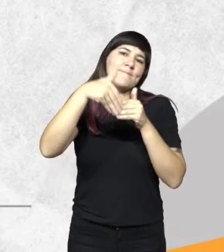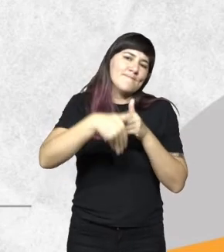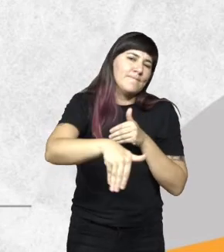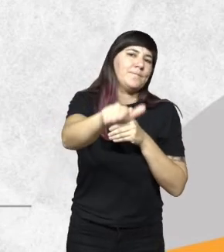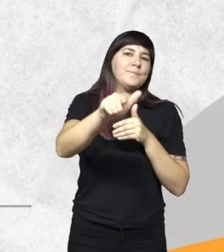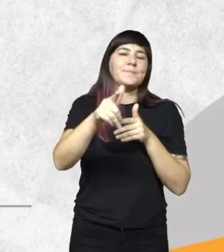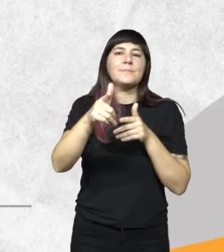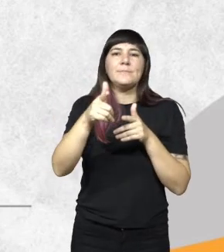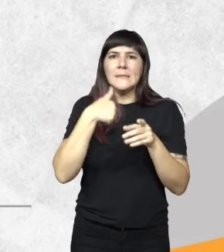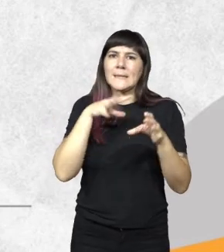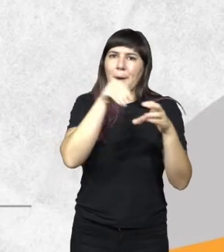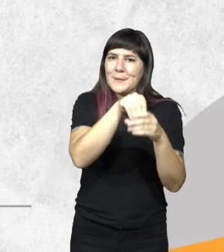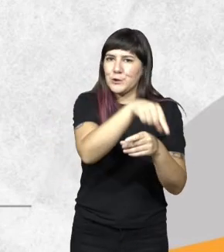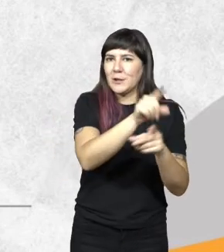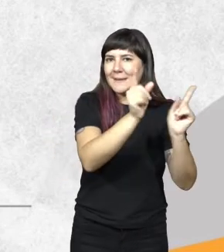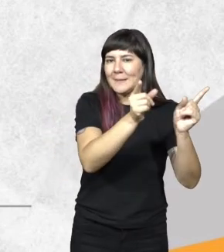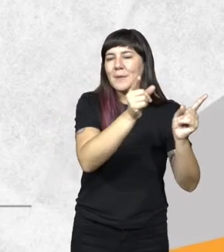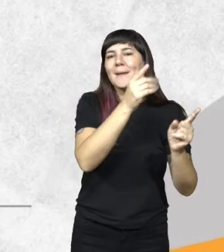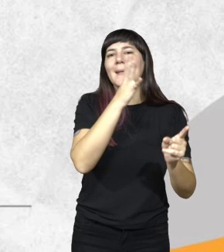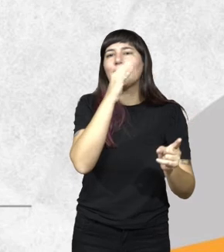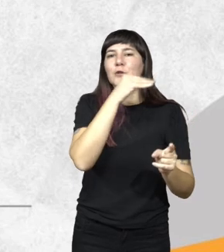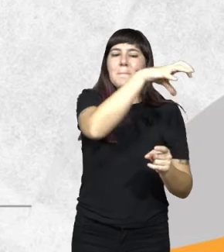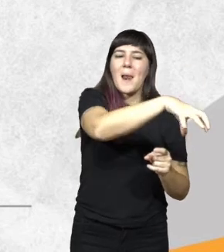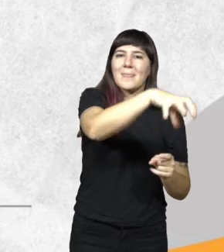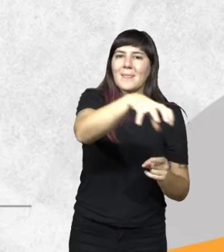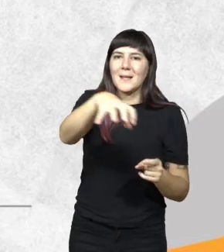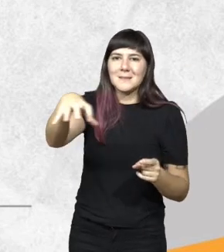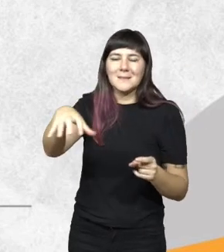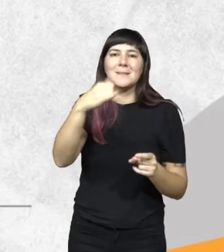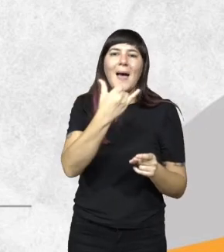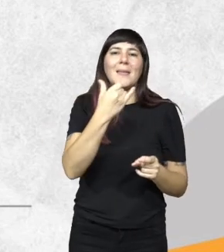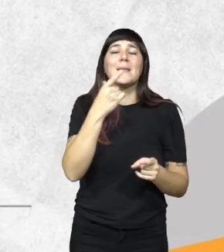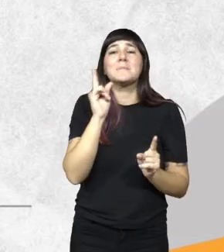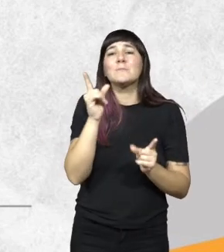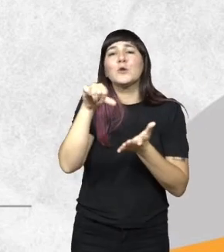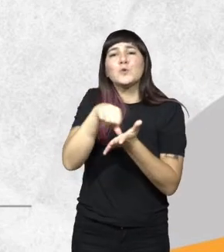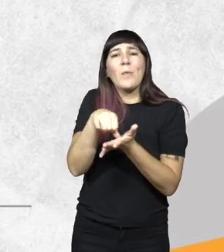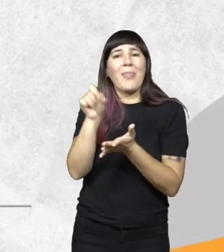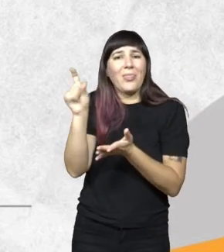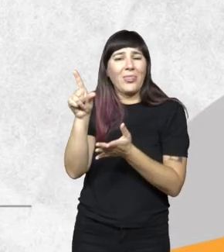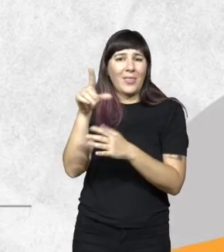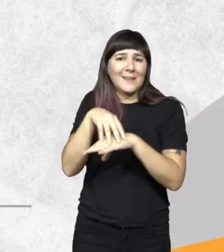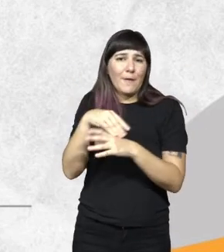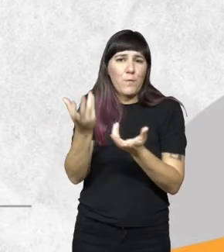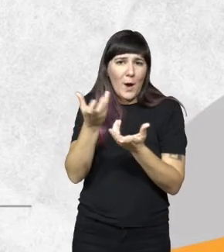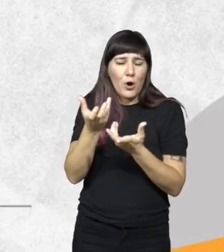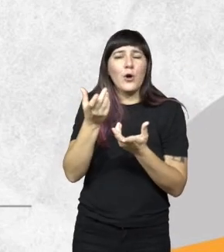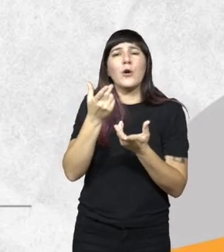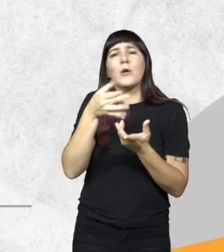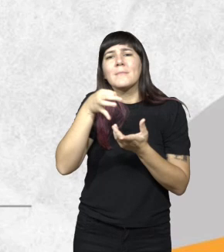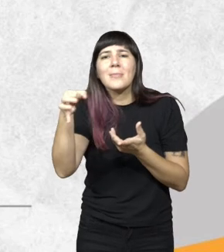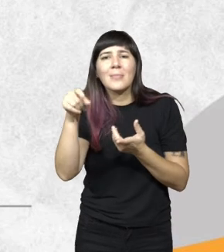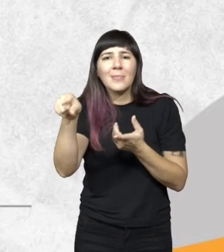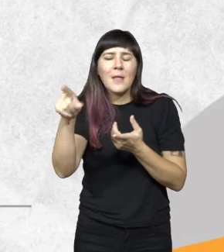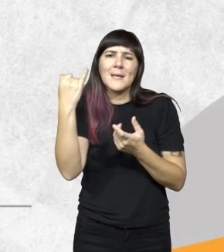la intervención y el relevamiento de las 14 plantas que tenemos en la ciudad de Tolguín, 12 en la ciudad, lo cual significa un riesgo